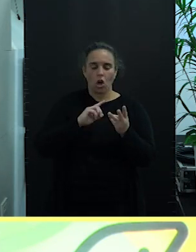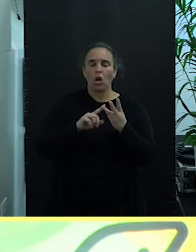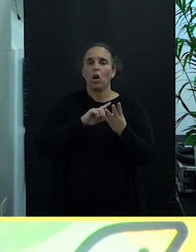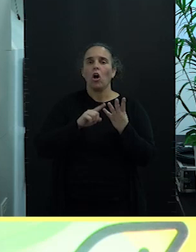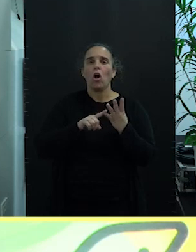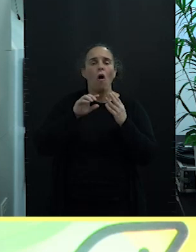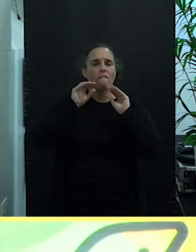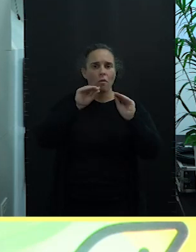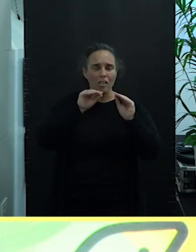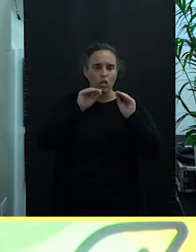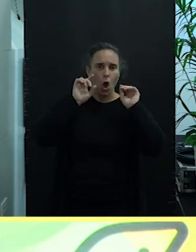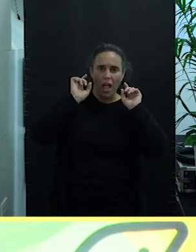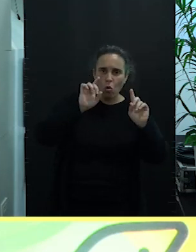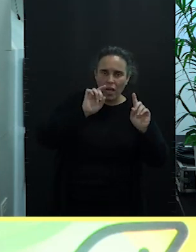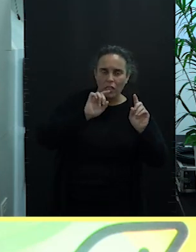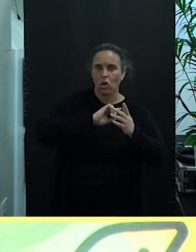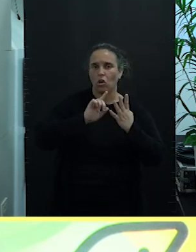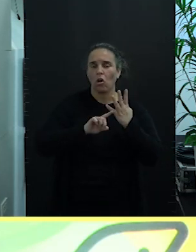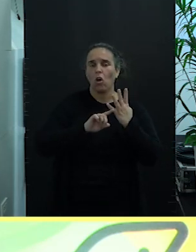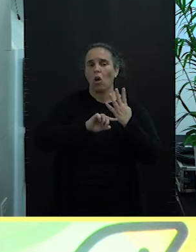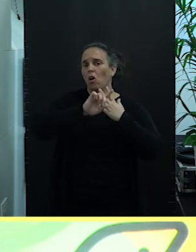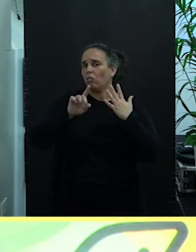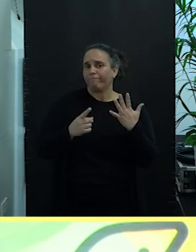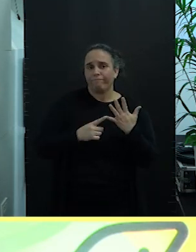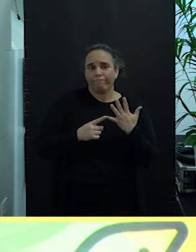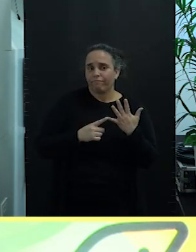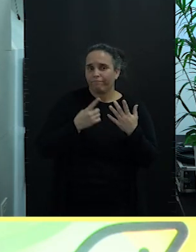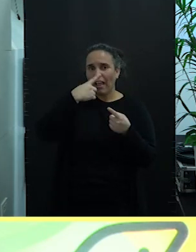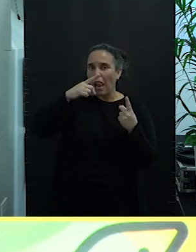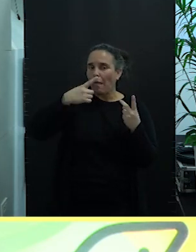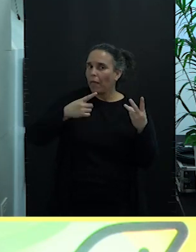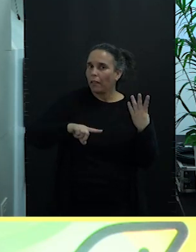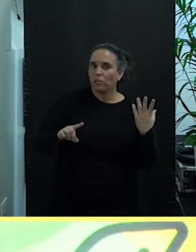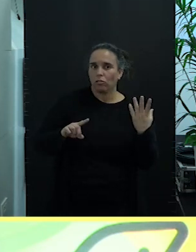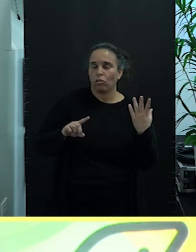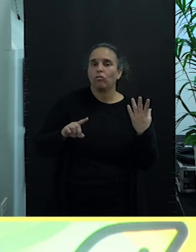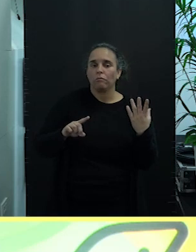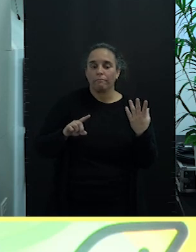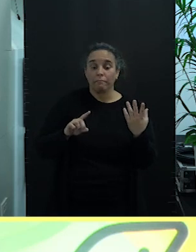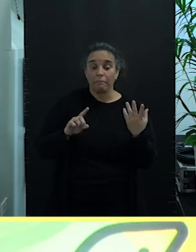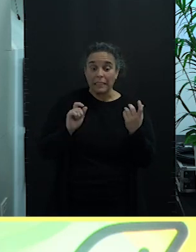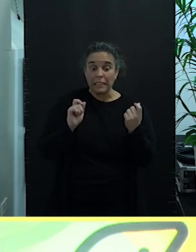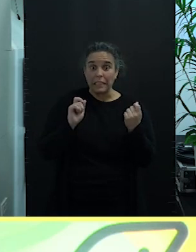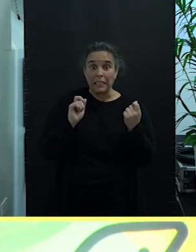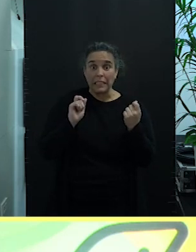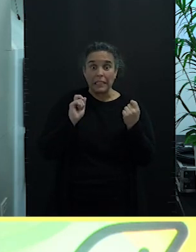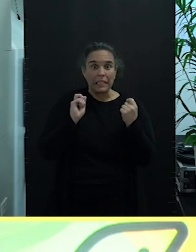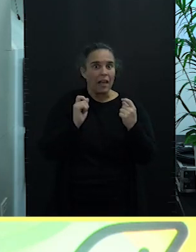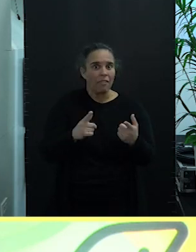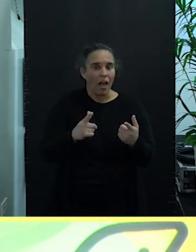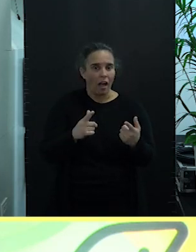formación y la educación, como pueden ser todos aquellos elementos que confieren a cada uno